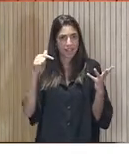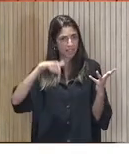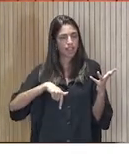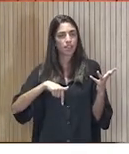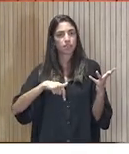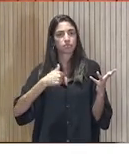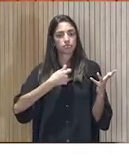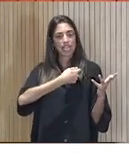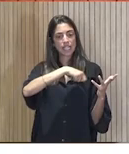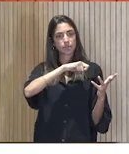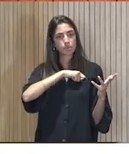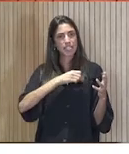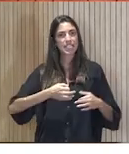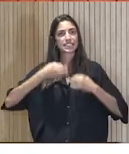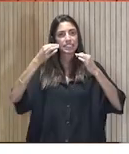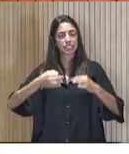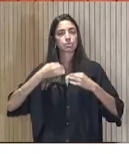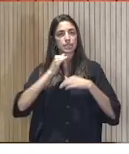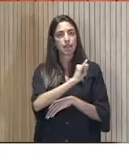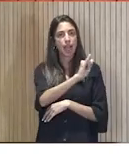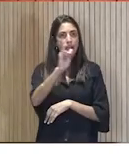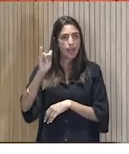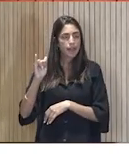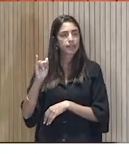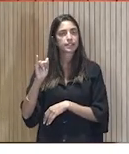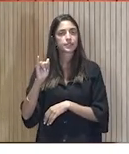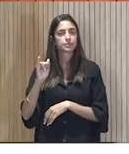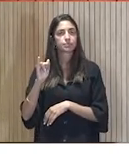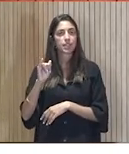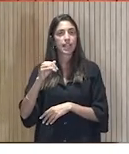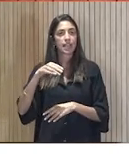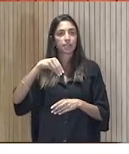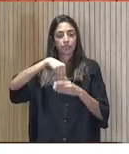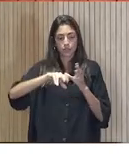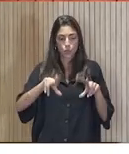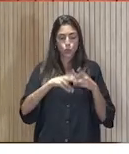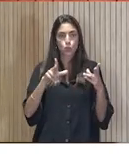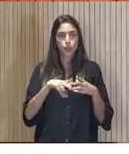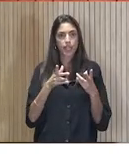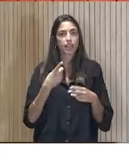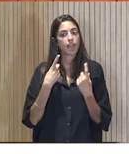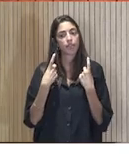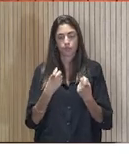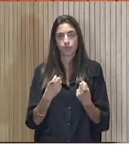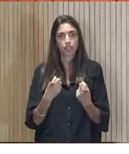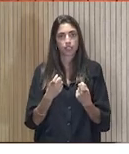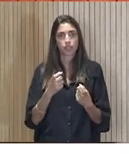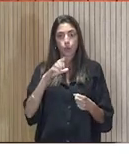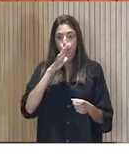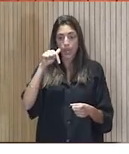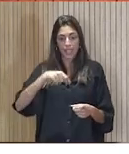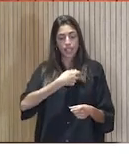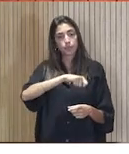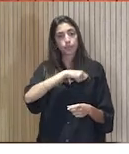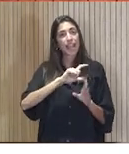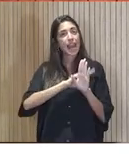España ha estado siempre presente en las sociedades donde ha sido necesario. En España tenemos una ley de tercer